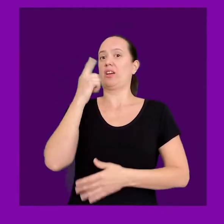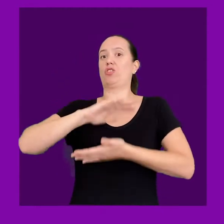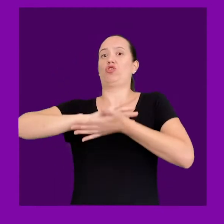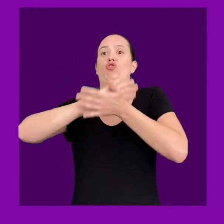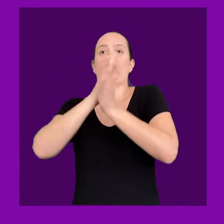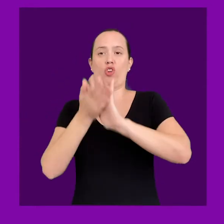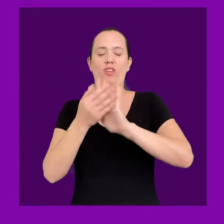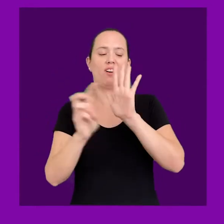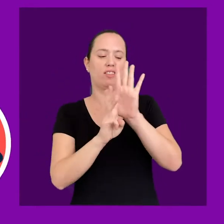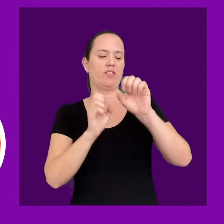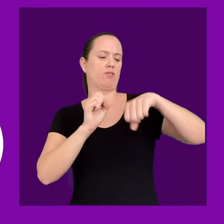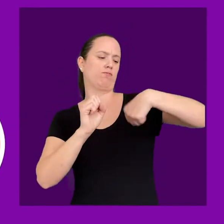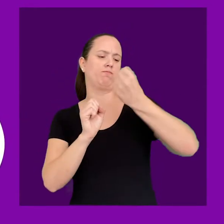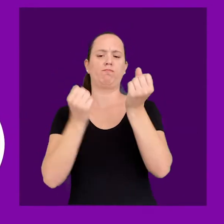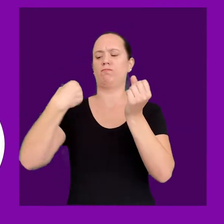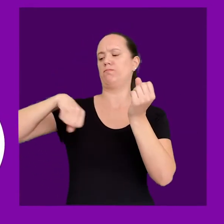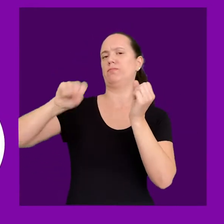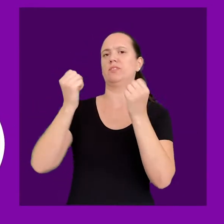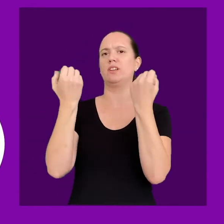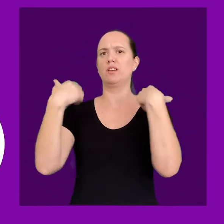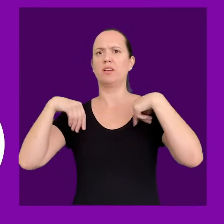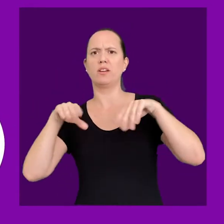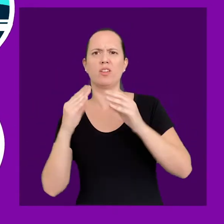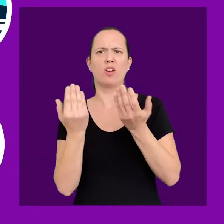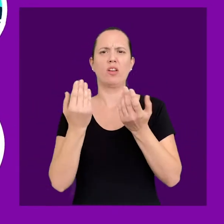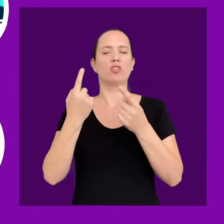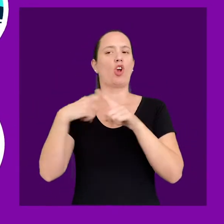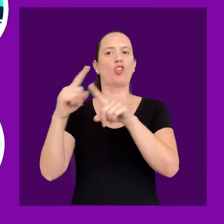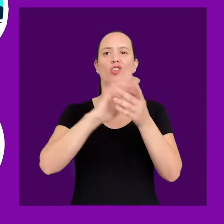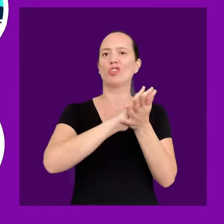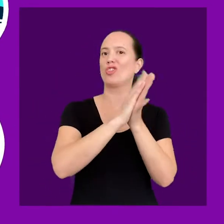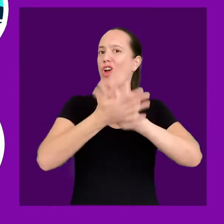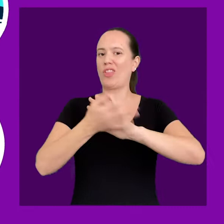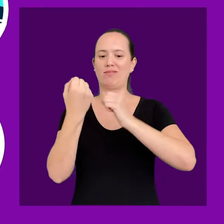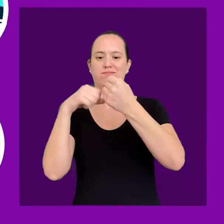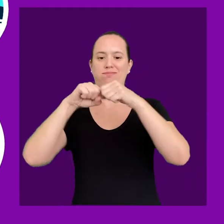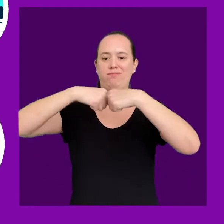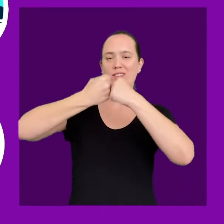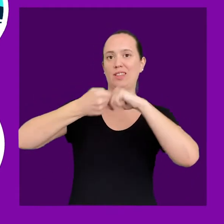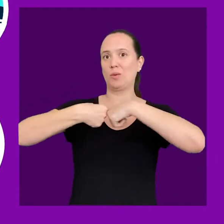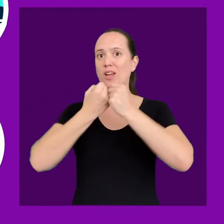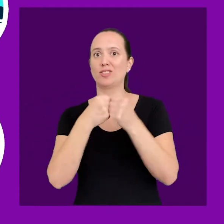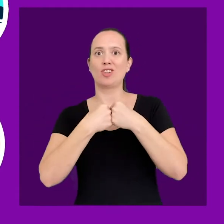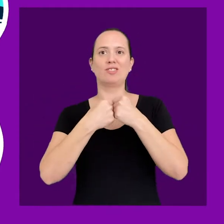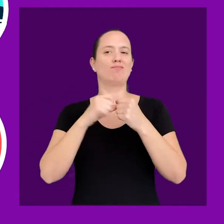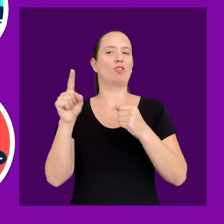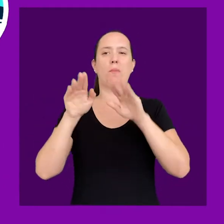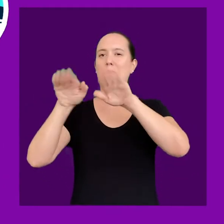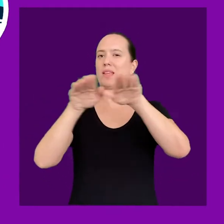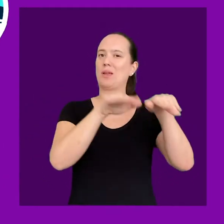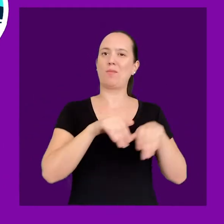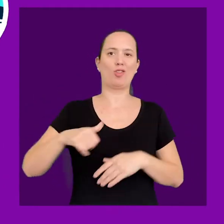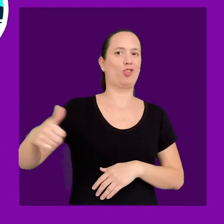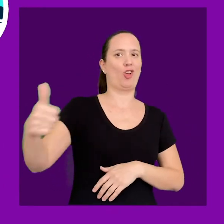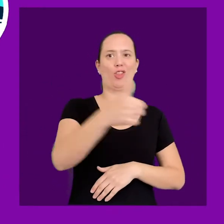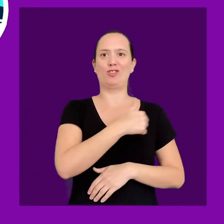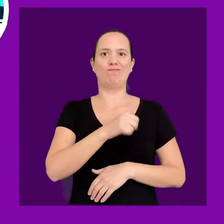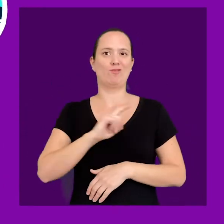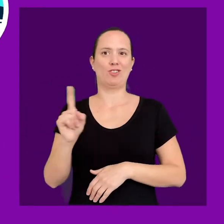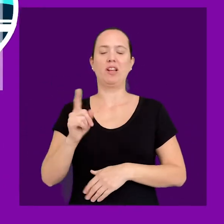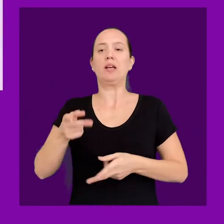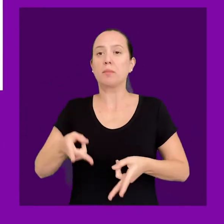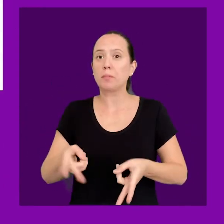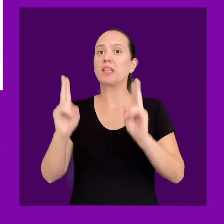identificar las articulaciones y el movimiento que poseen. No todas las articulaciones tienen el mismo rango de movimiento,